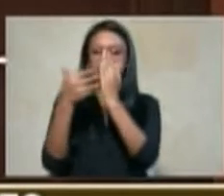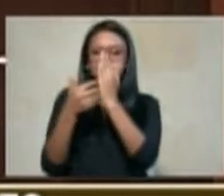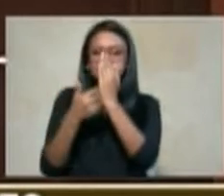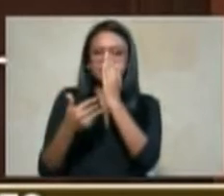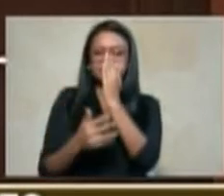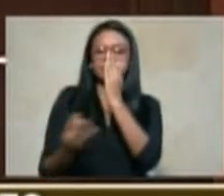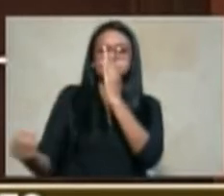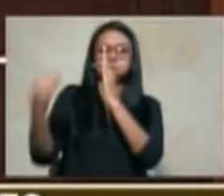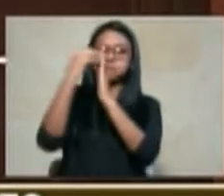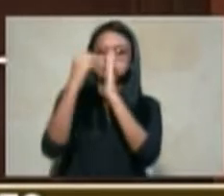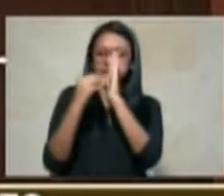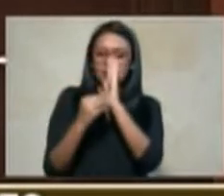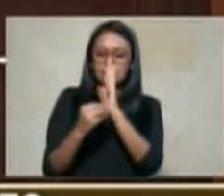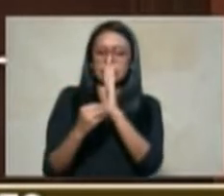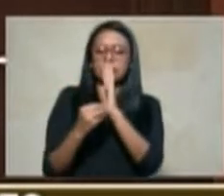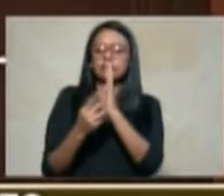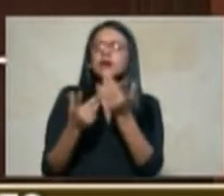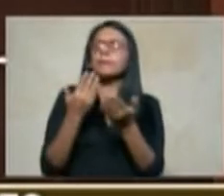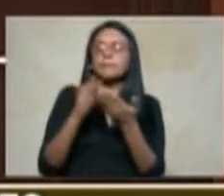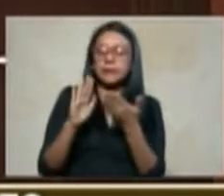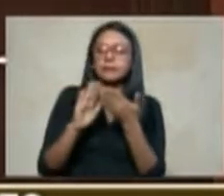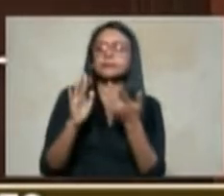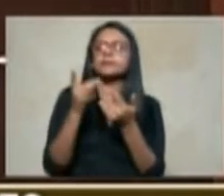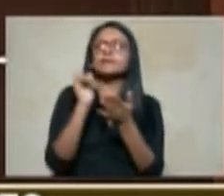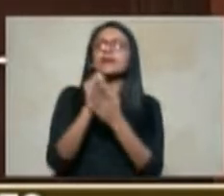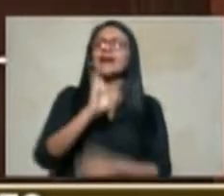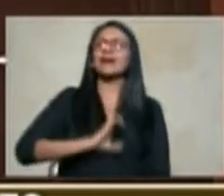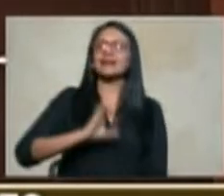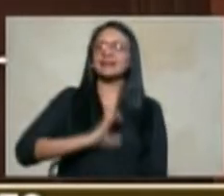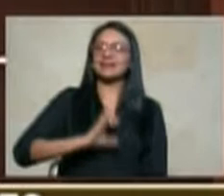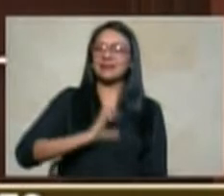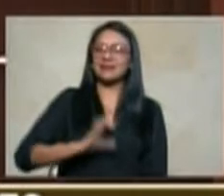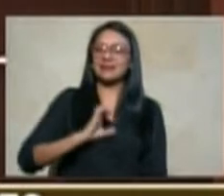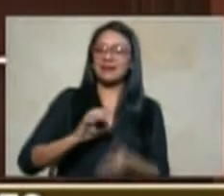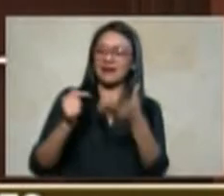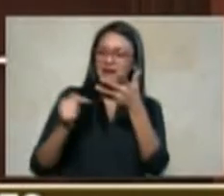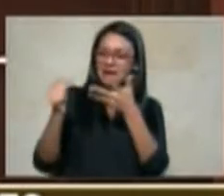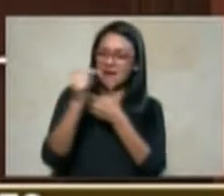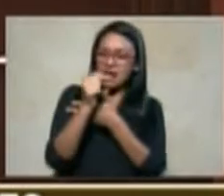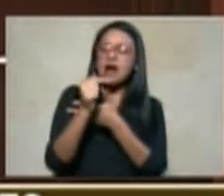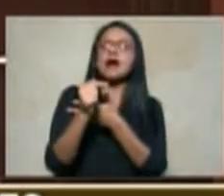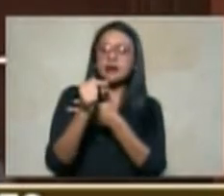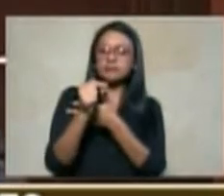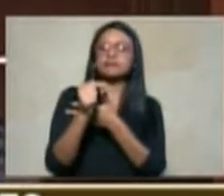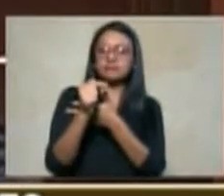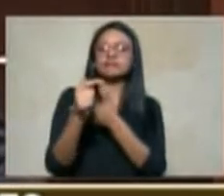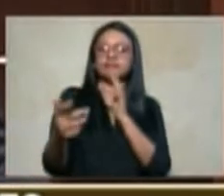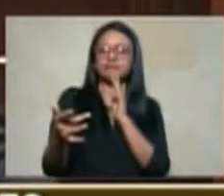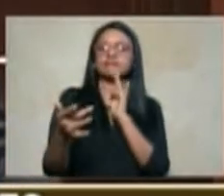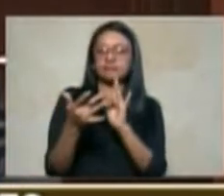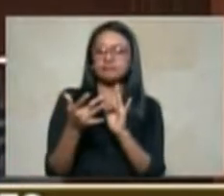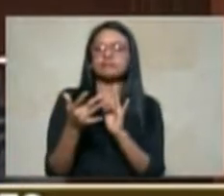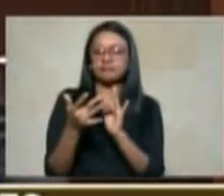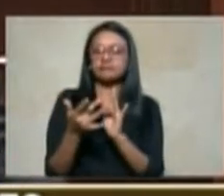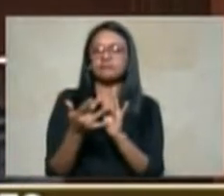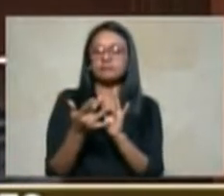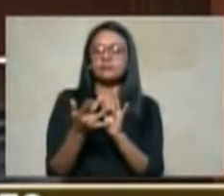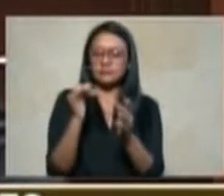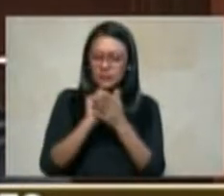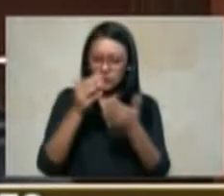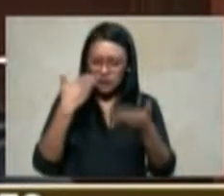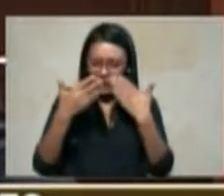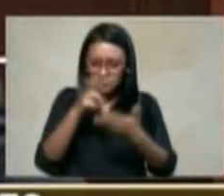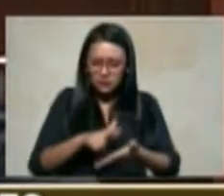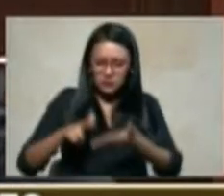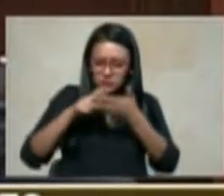algunas características y connotaciones que ameriten una revisión detallada y profunda de cada